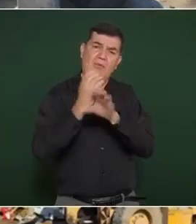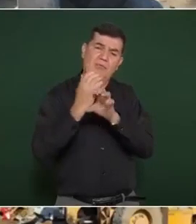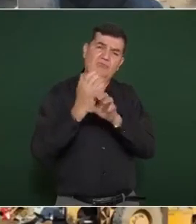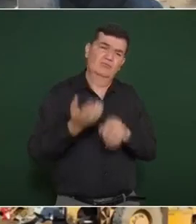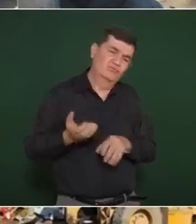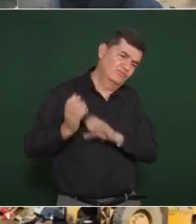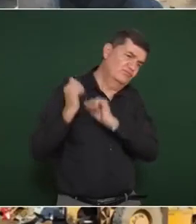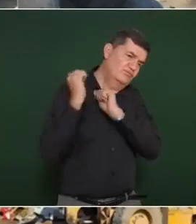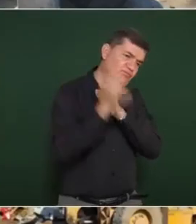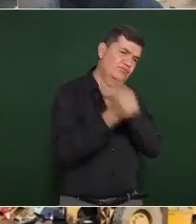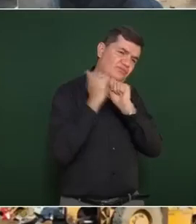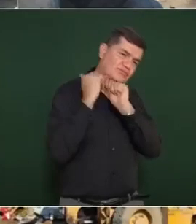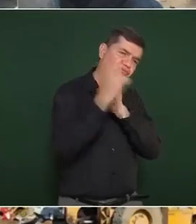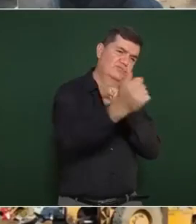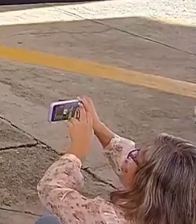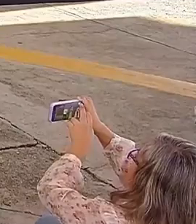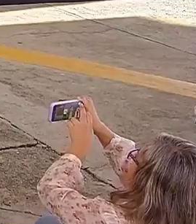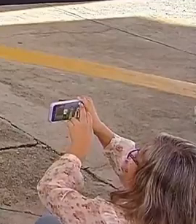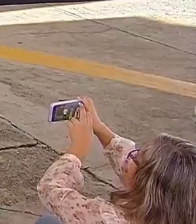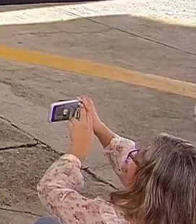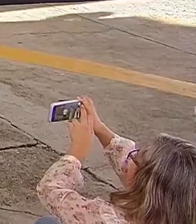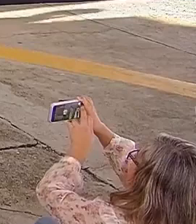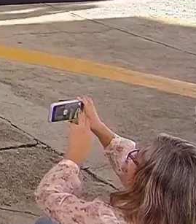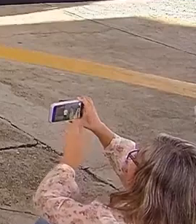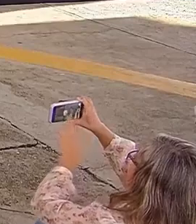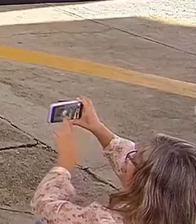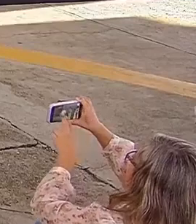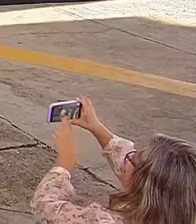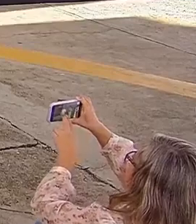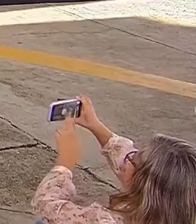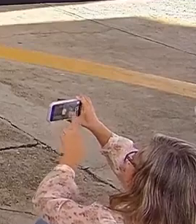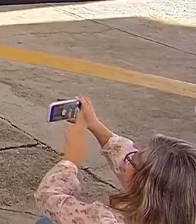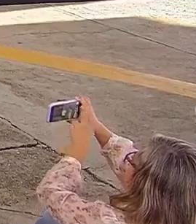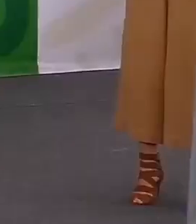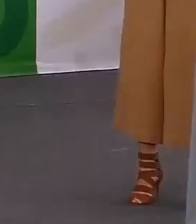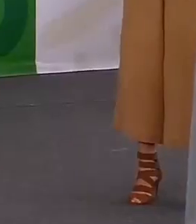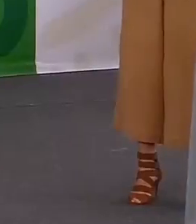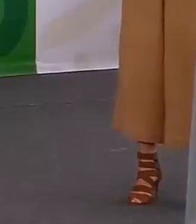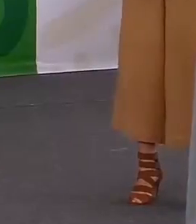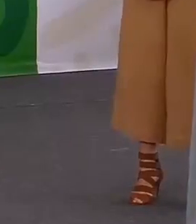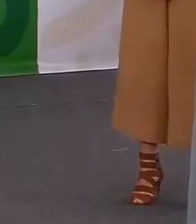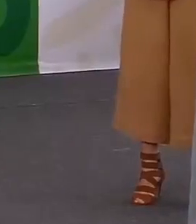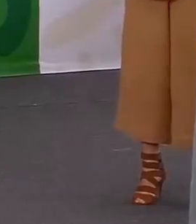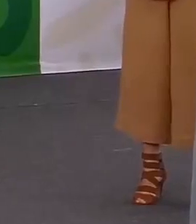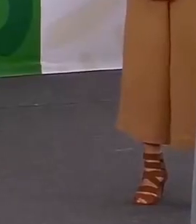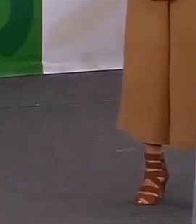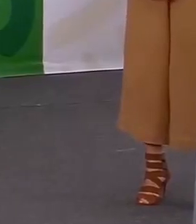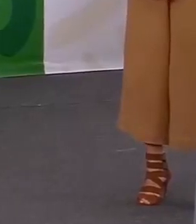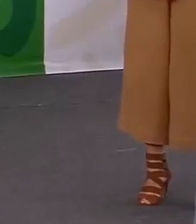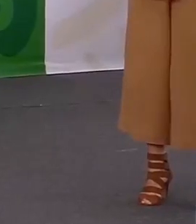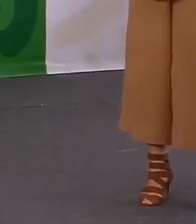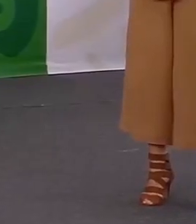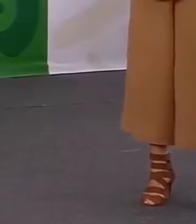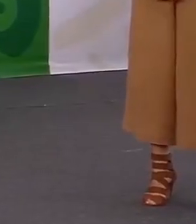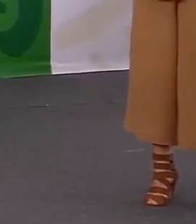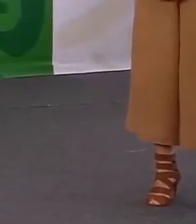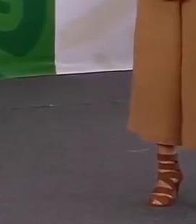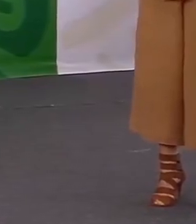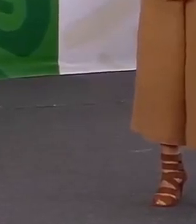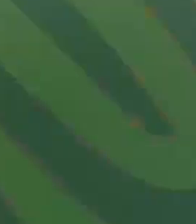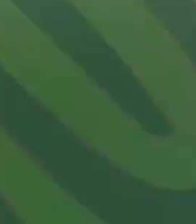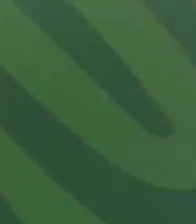conferencia de prensa, el presidente y la titular de la Secretaría de Bienestar, Ariadna Montiel, entregaron los primeros cuatro